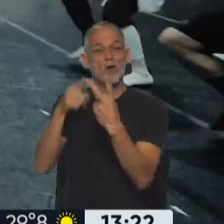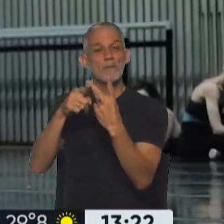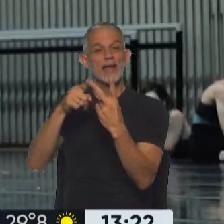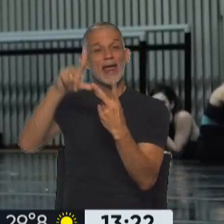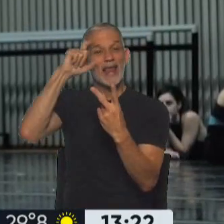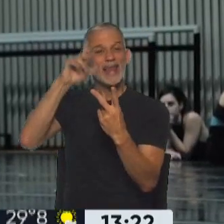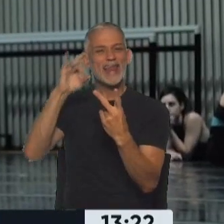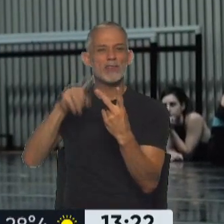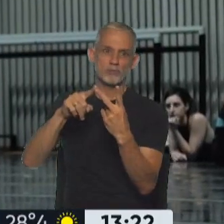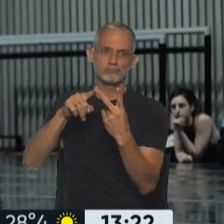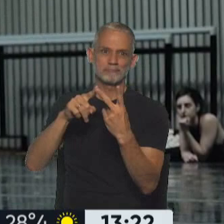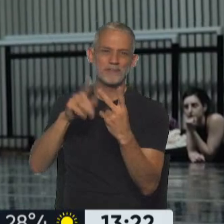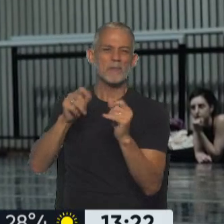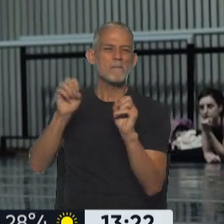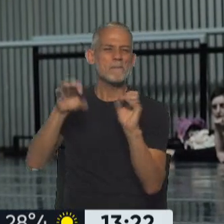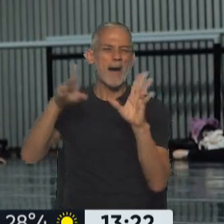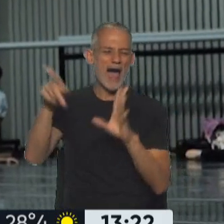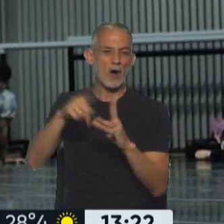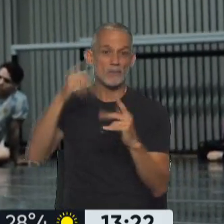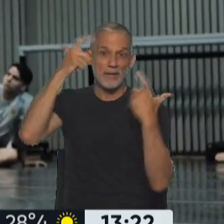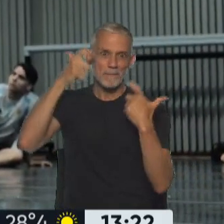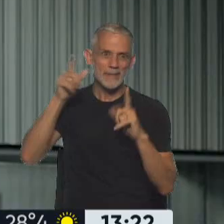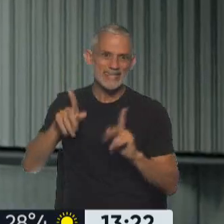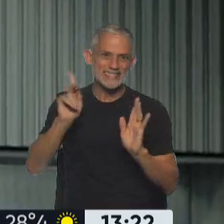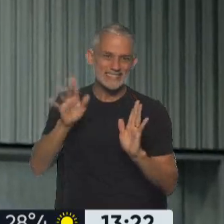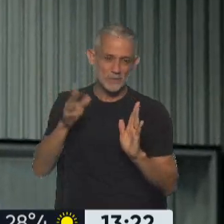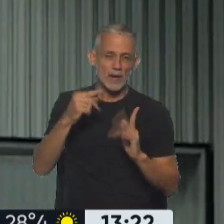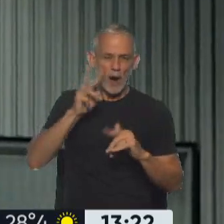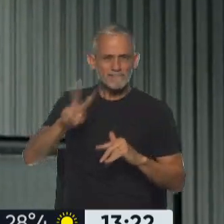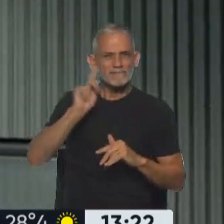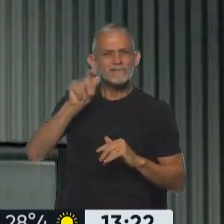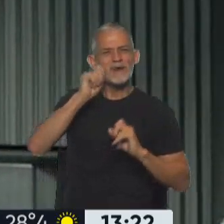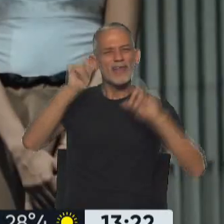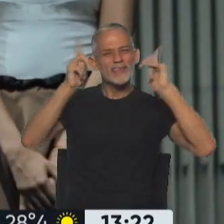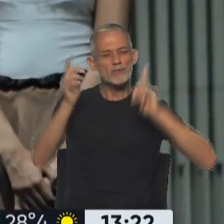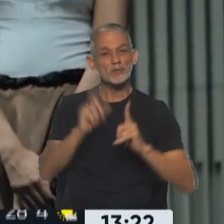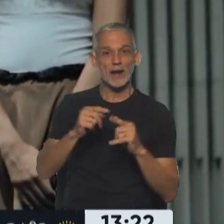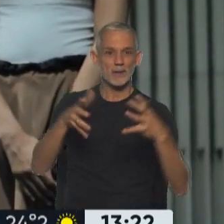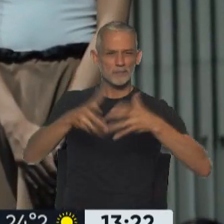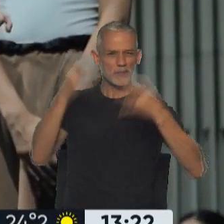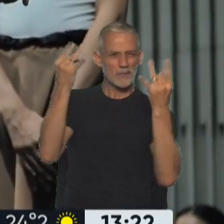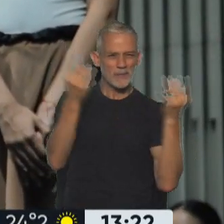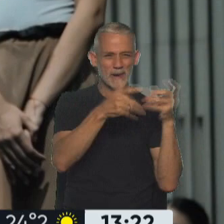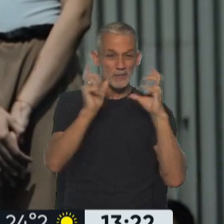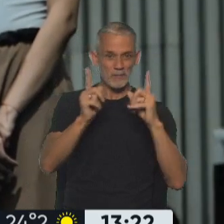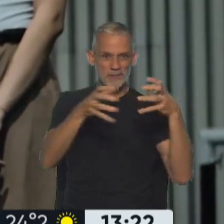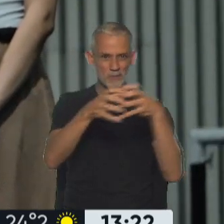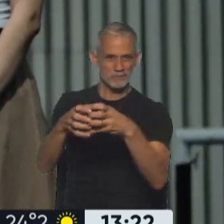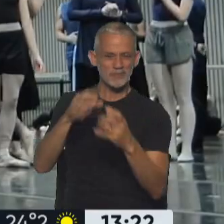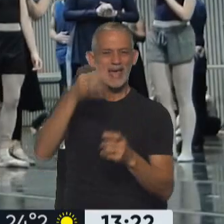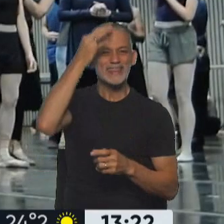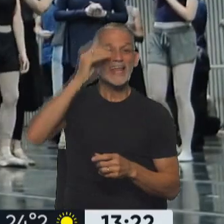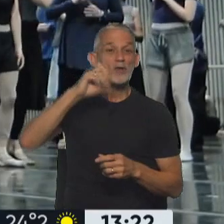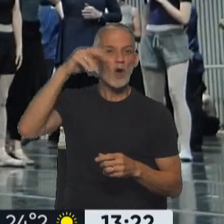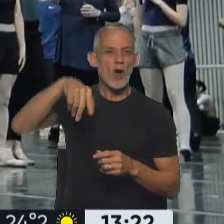Pablo Ledo como Drosselmayr, el mago y el príncipe, mucho para ver, disfrutar el ballet estable del Teatro Colón que hoy estrena esta